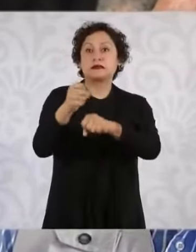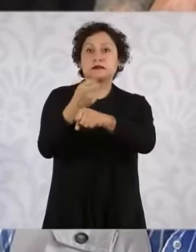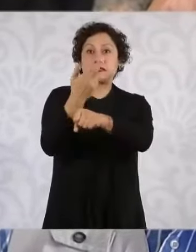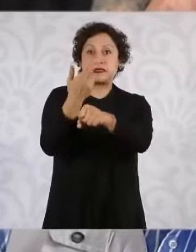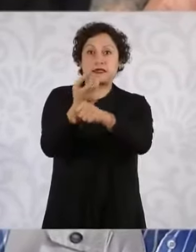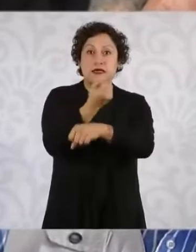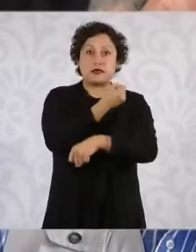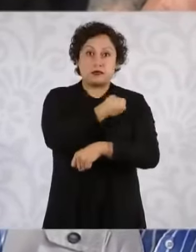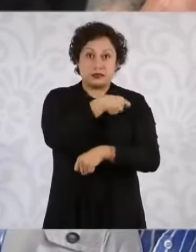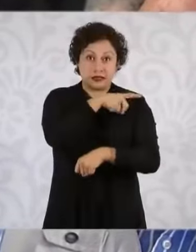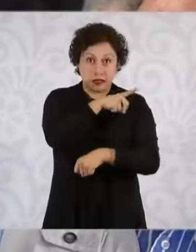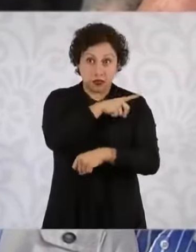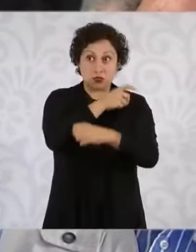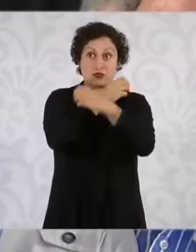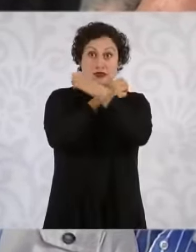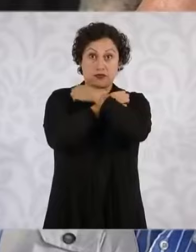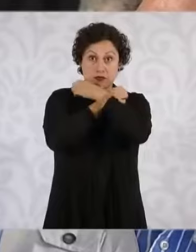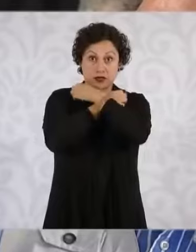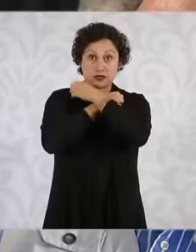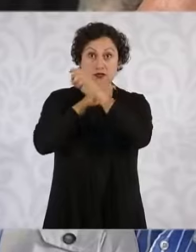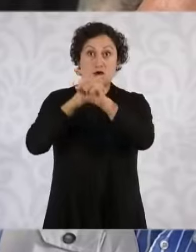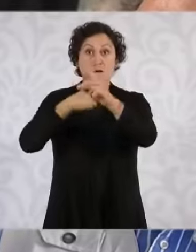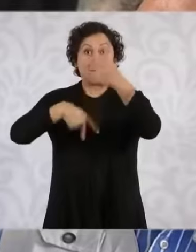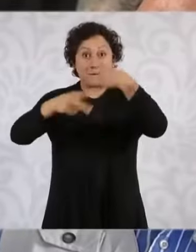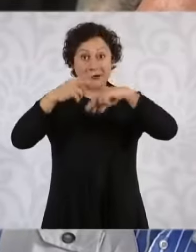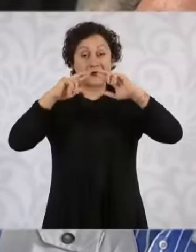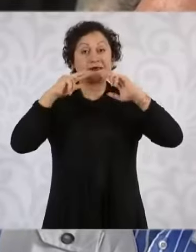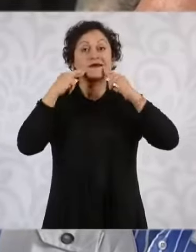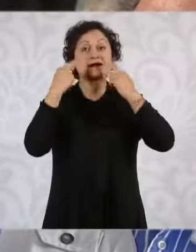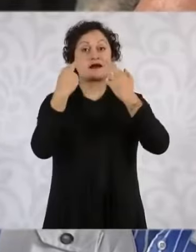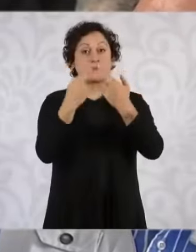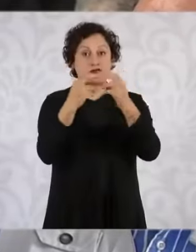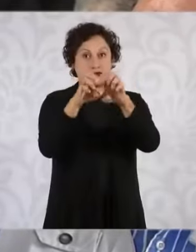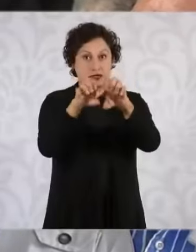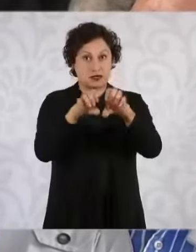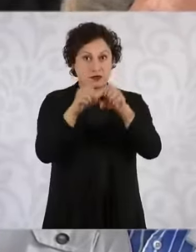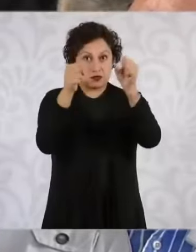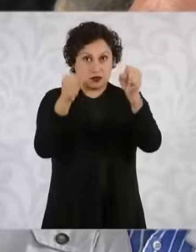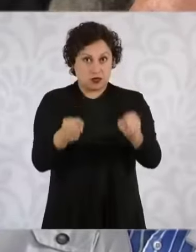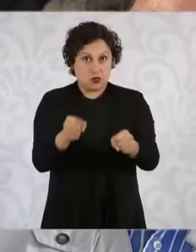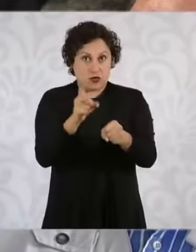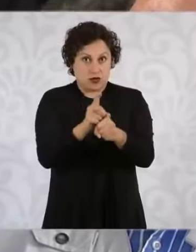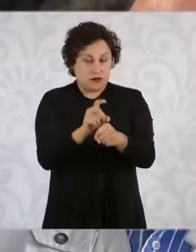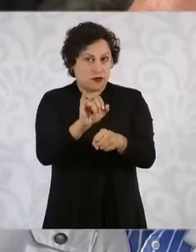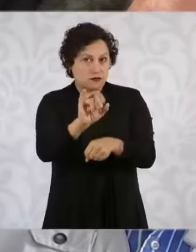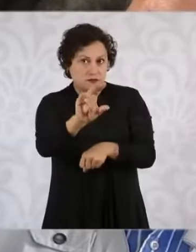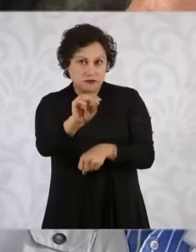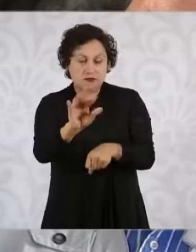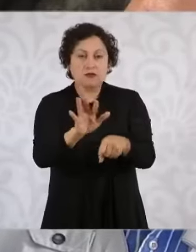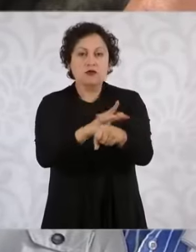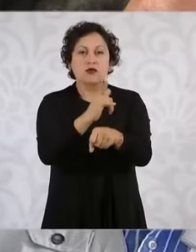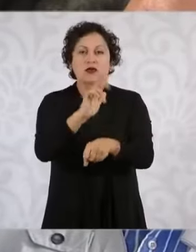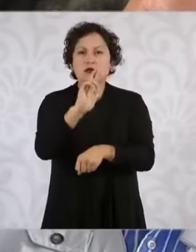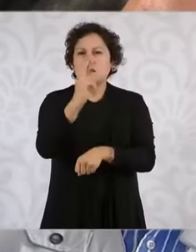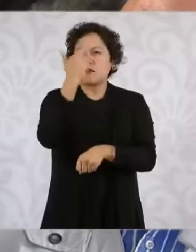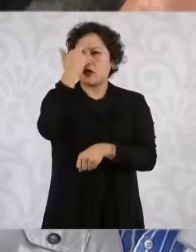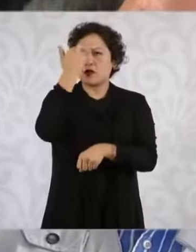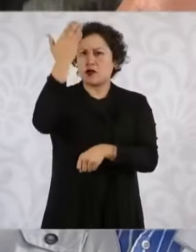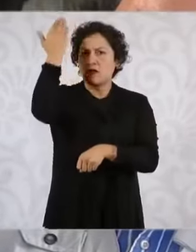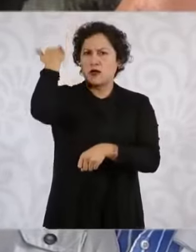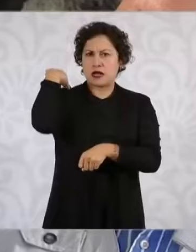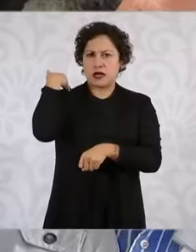acudiendo a las reuniones de gabinete, que recuerdo yo que al principio el presidente ofrecía que